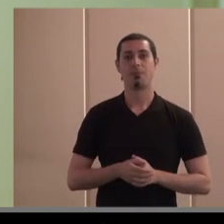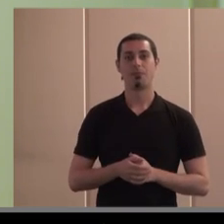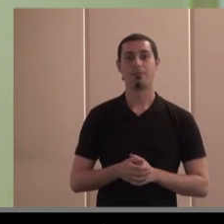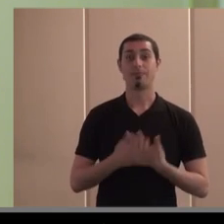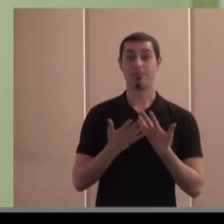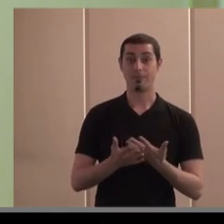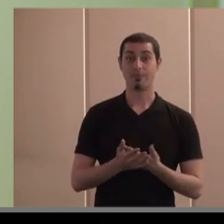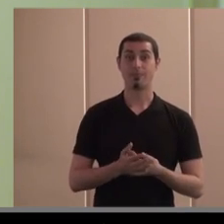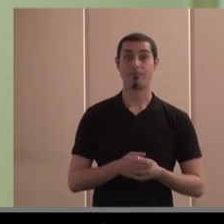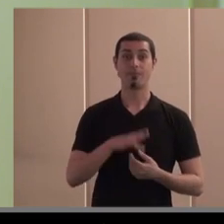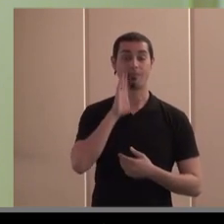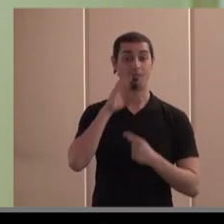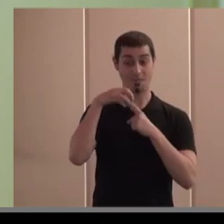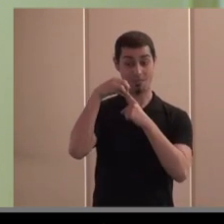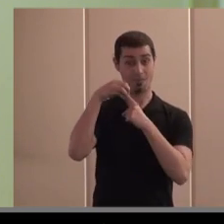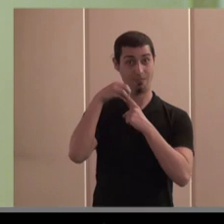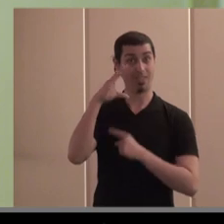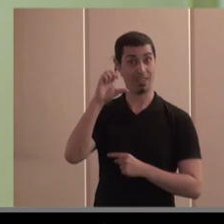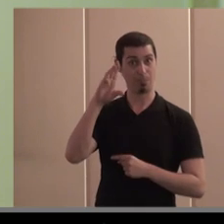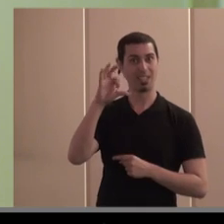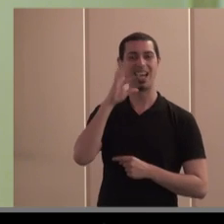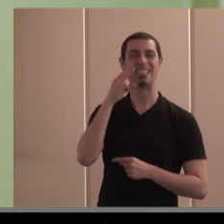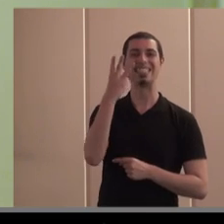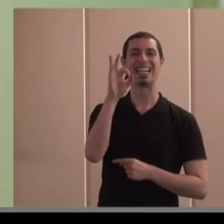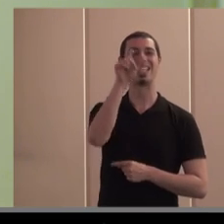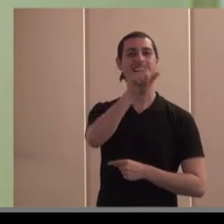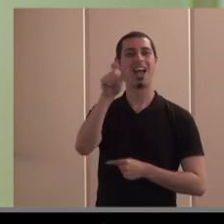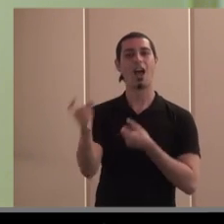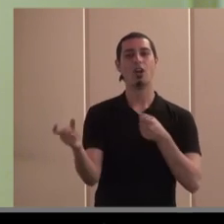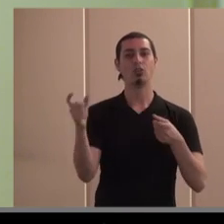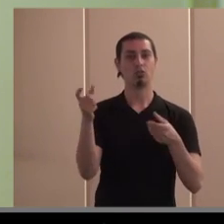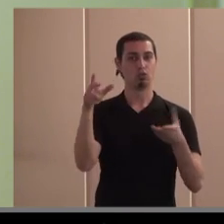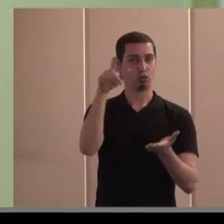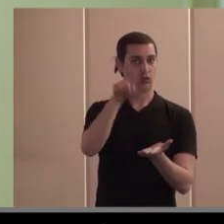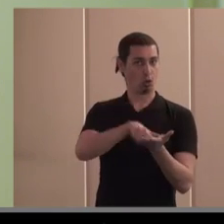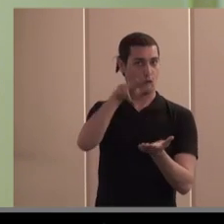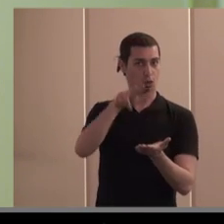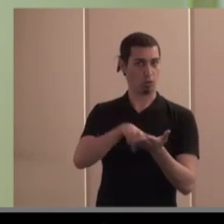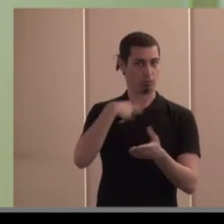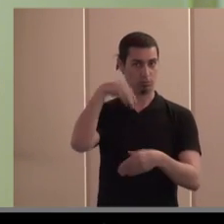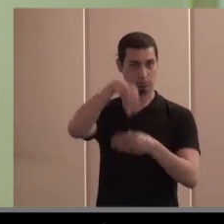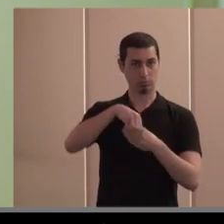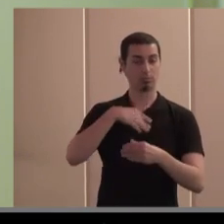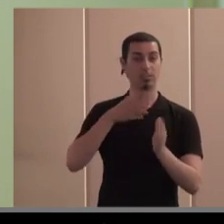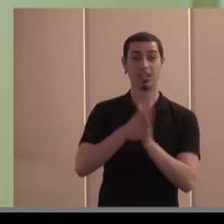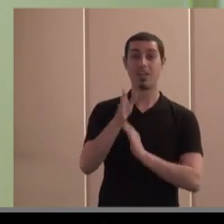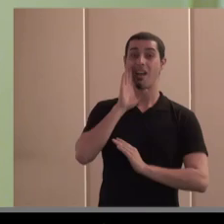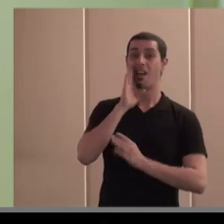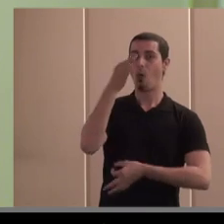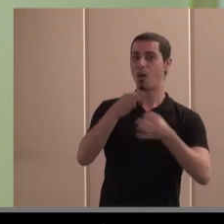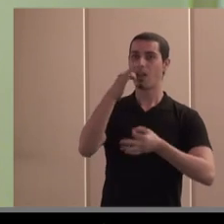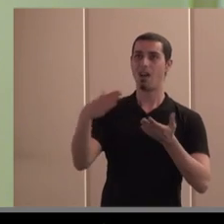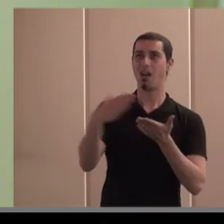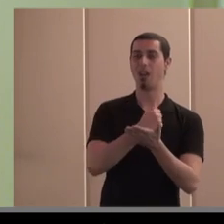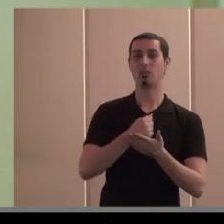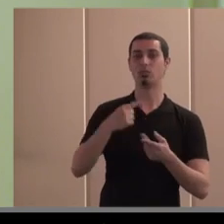bajo este paraguas hay 30 socios miembros que representan a todas las familias jurídicas que acabo de comentar